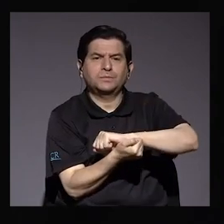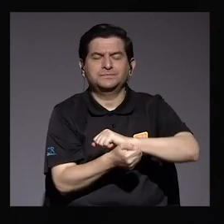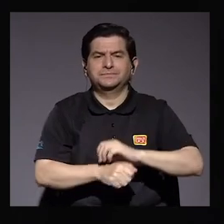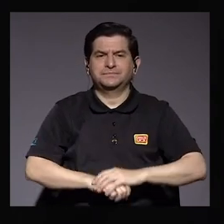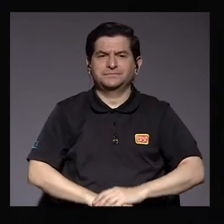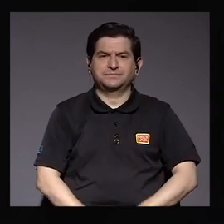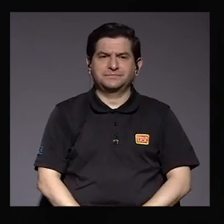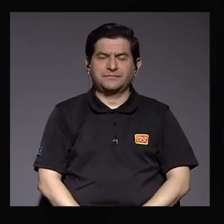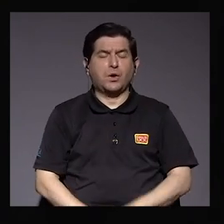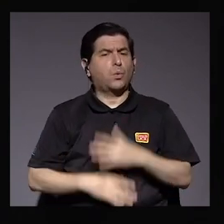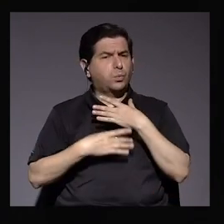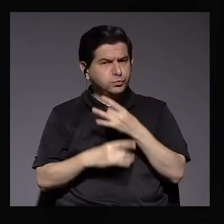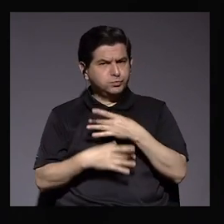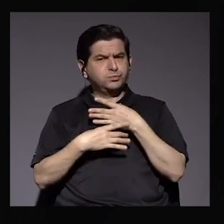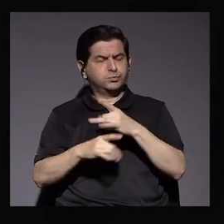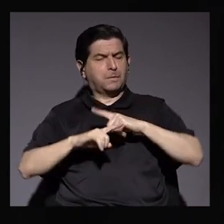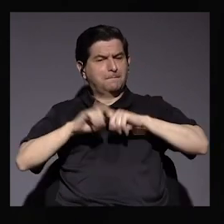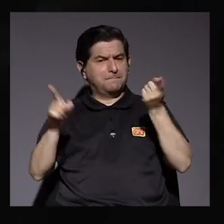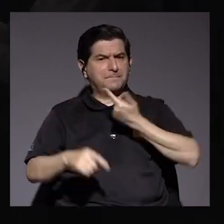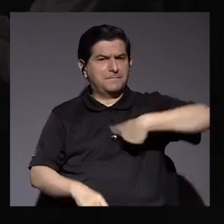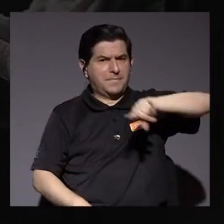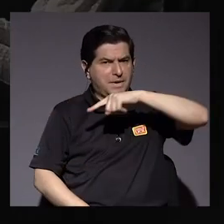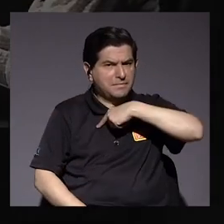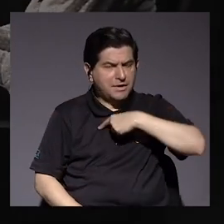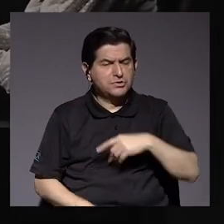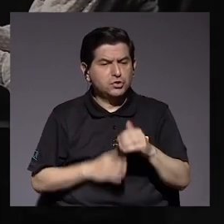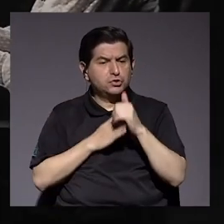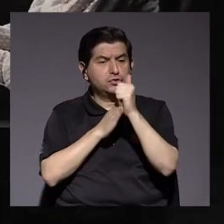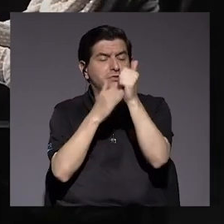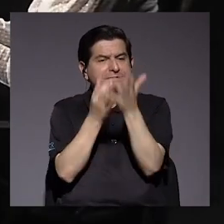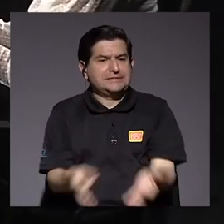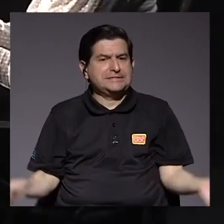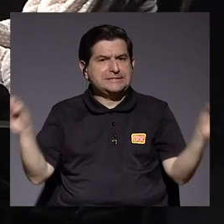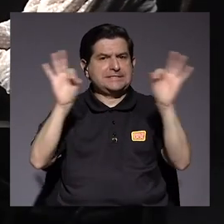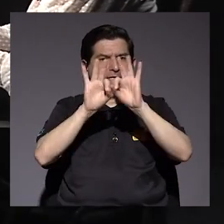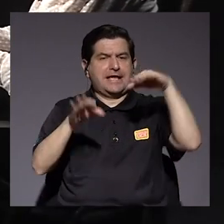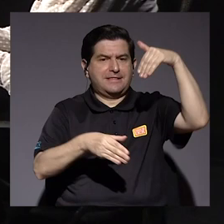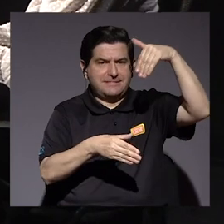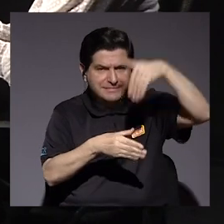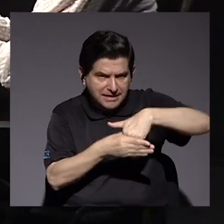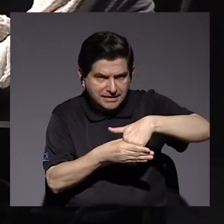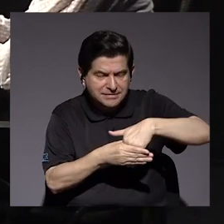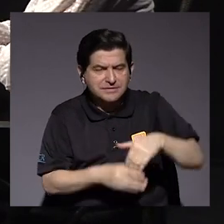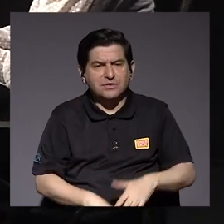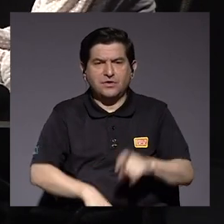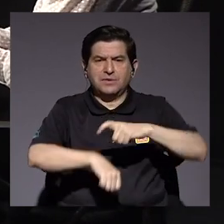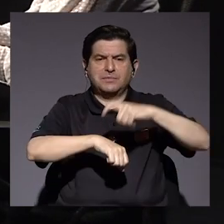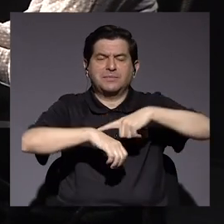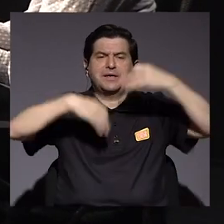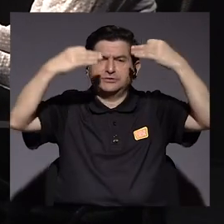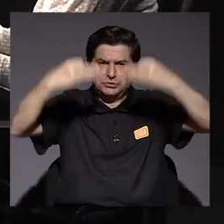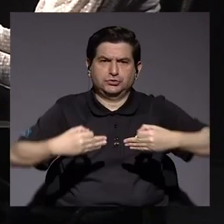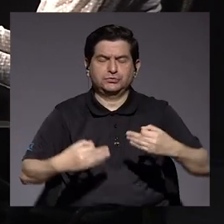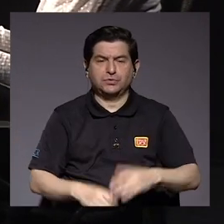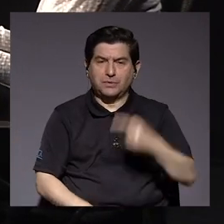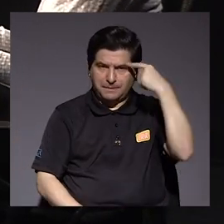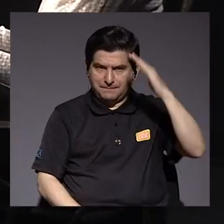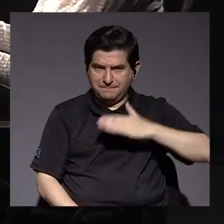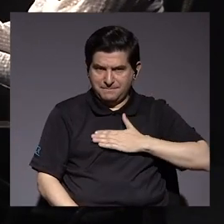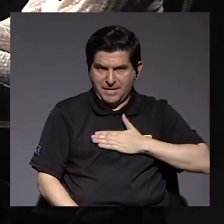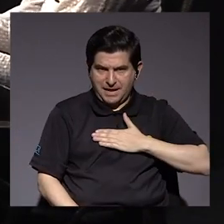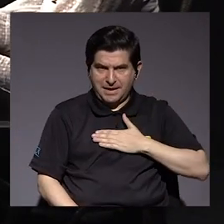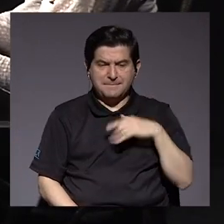es súper interesante, pero para nosotros ha sido una guía fundamental dentro de la toma de decisiones. Por lo menos para mí,